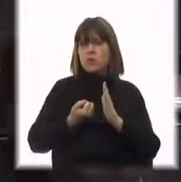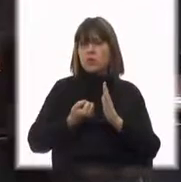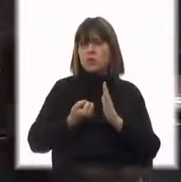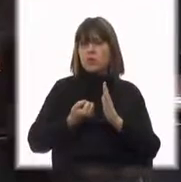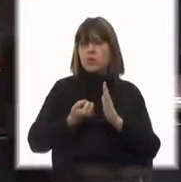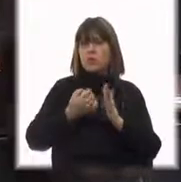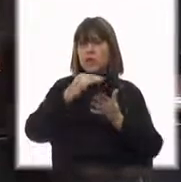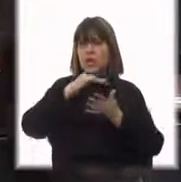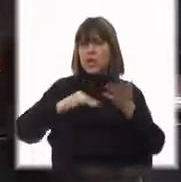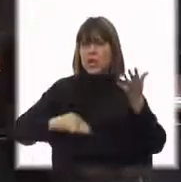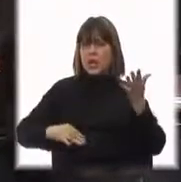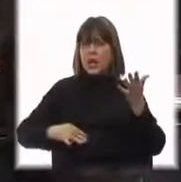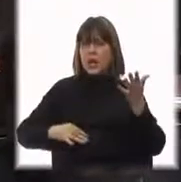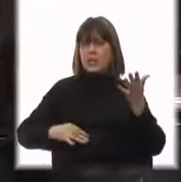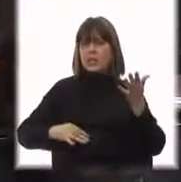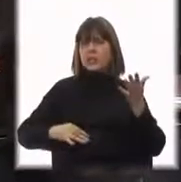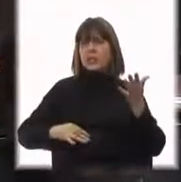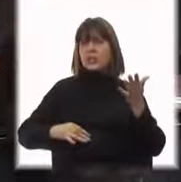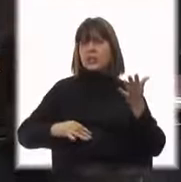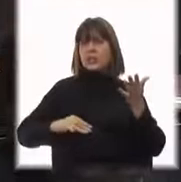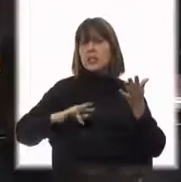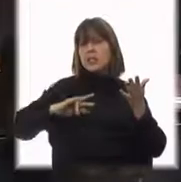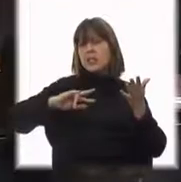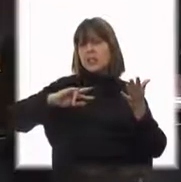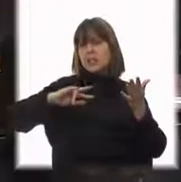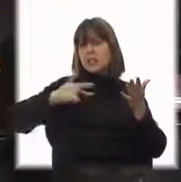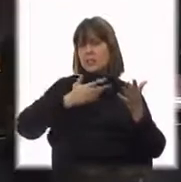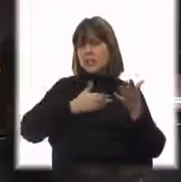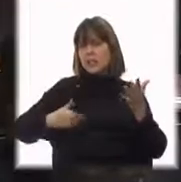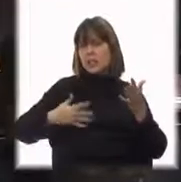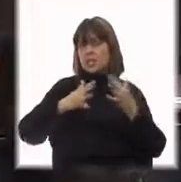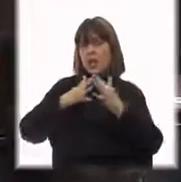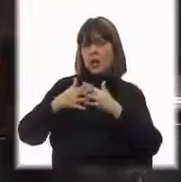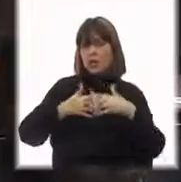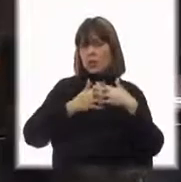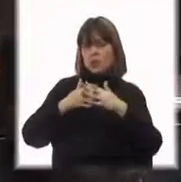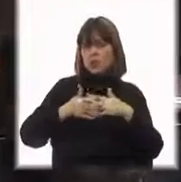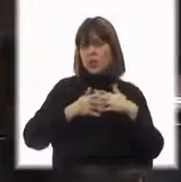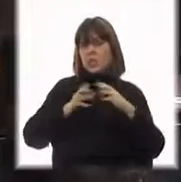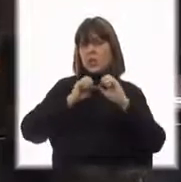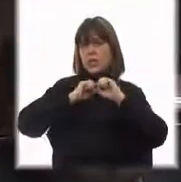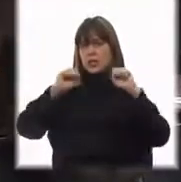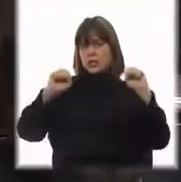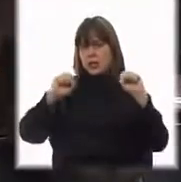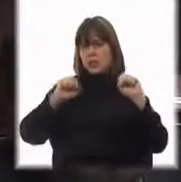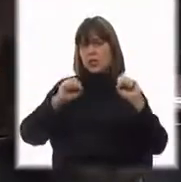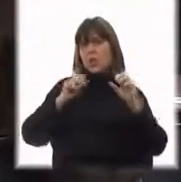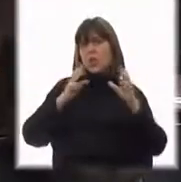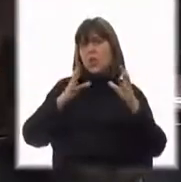Carta de Tomás Jefferson, tercer presidente de Estados Unidos, que en 1802 le envió a Albert Galatín, secretario del Tesoro.